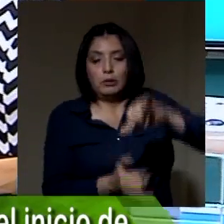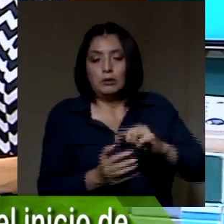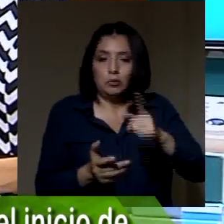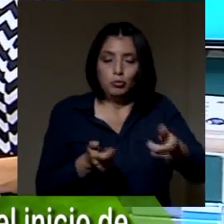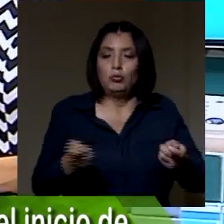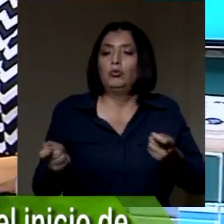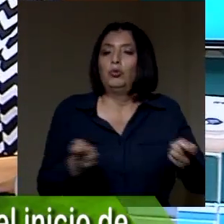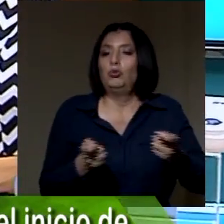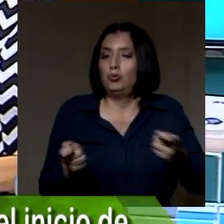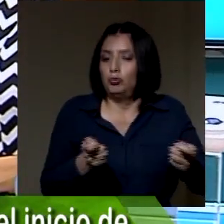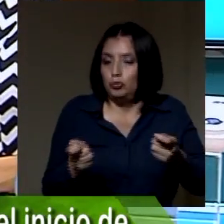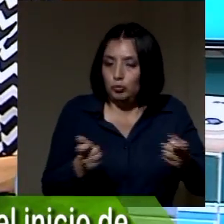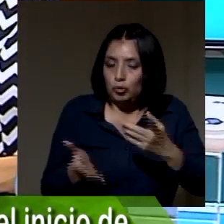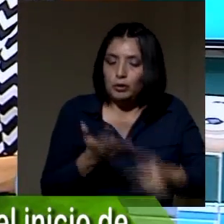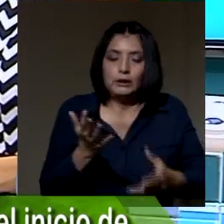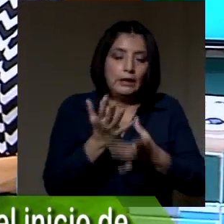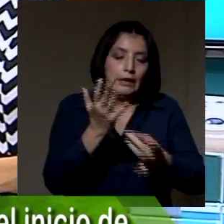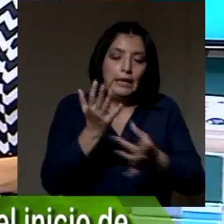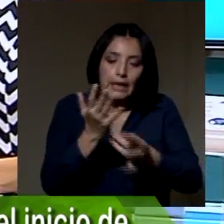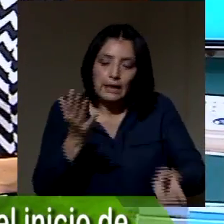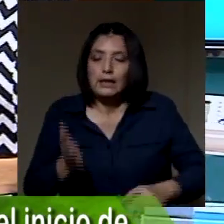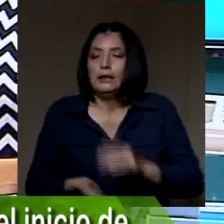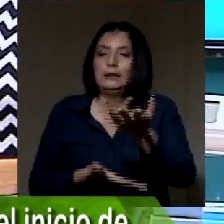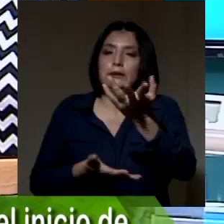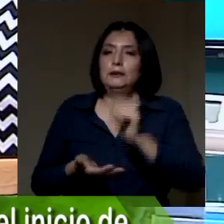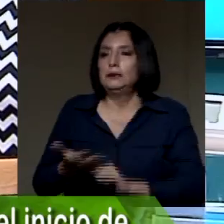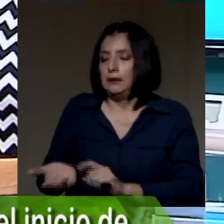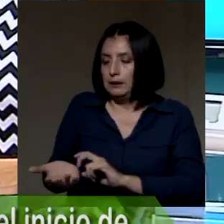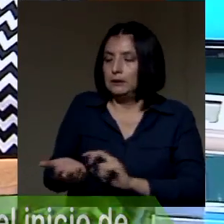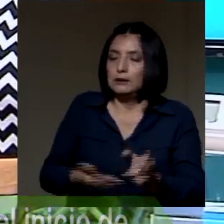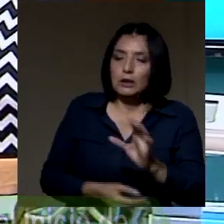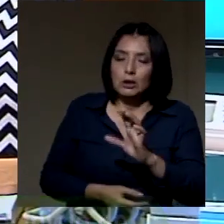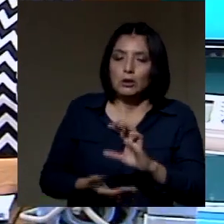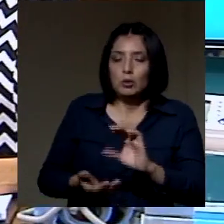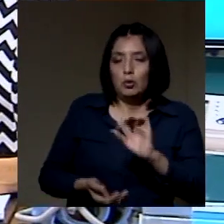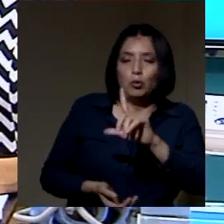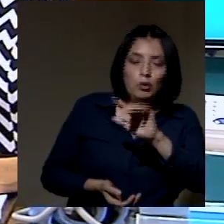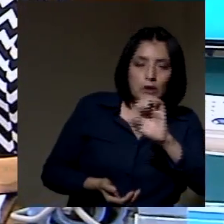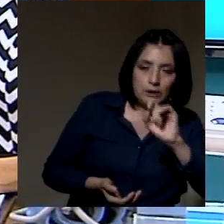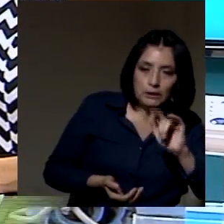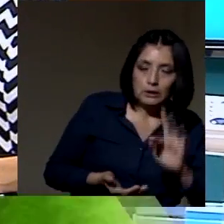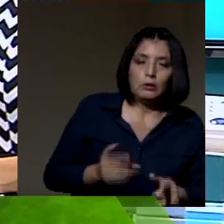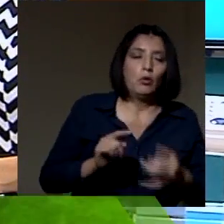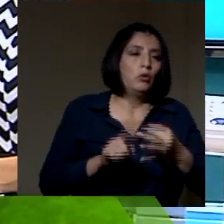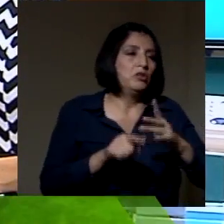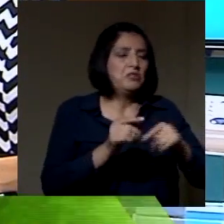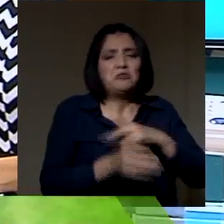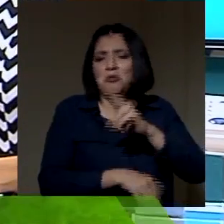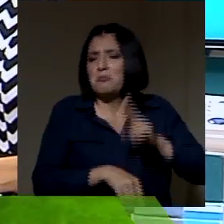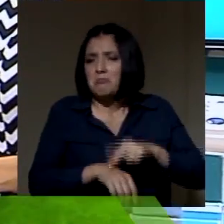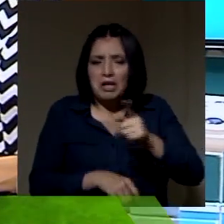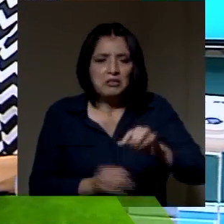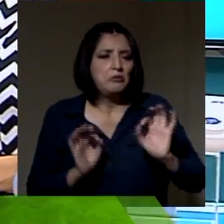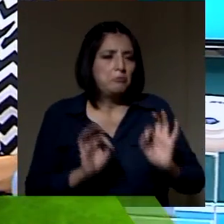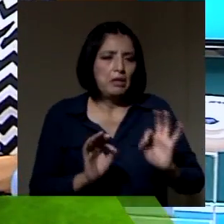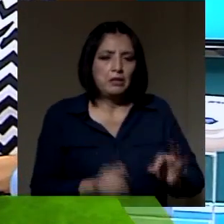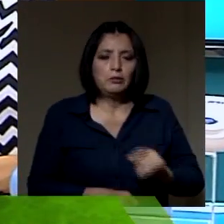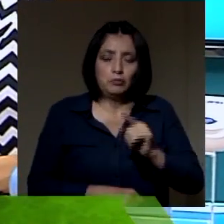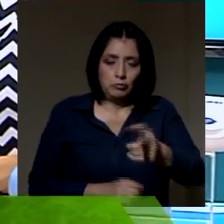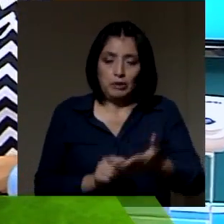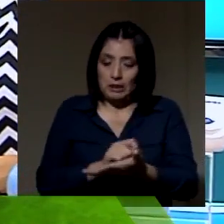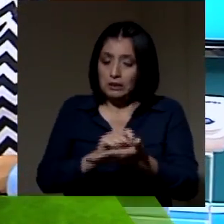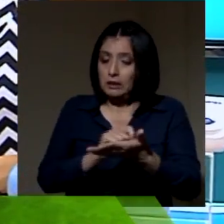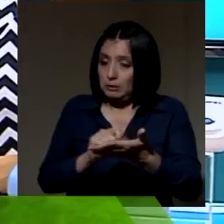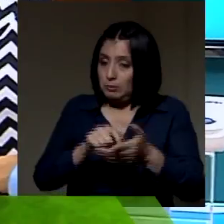estaría controlando que las grasas y el colesterol y triglicéridos, además, estarán en sus valores normales y usted no tiene ningún riesgo. Si usted ha tomado